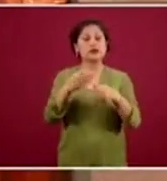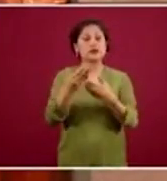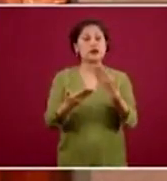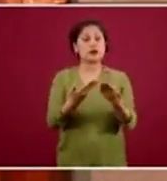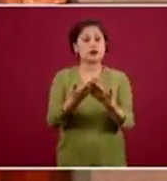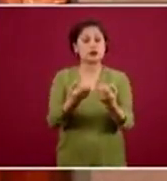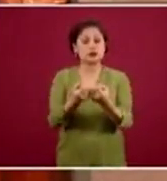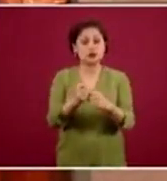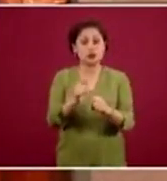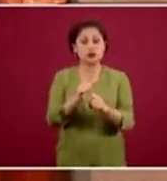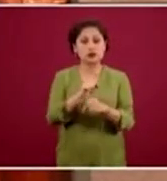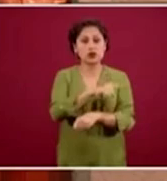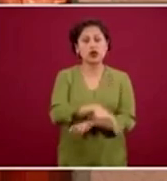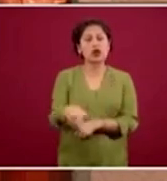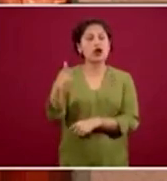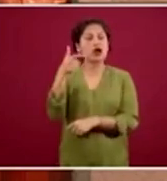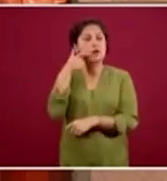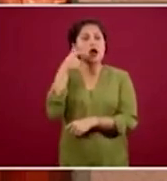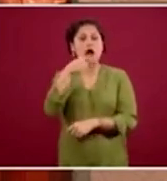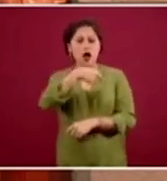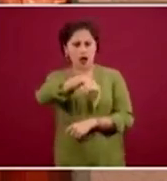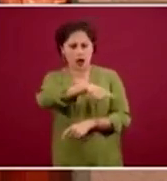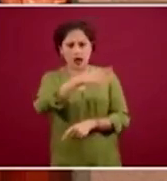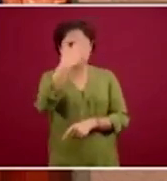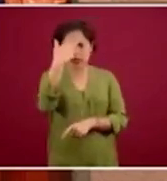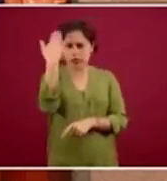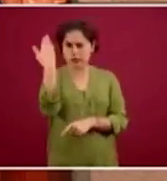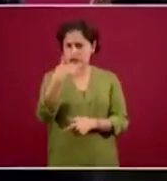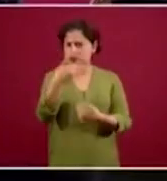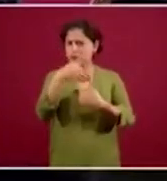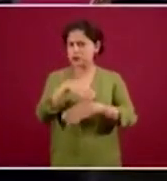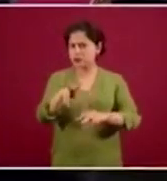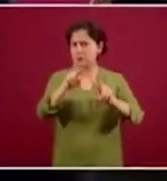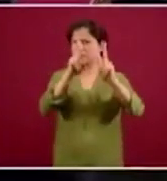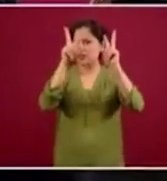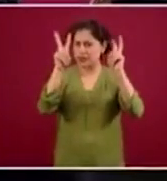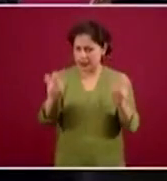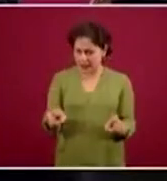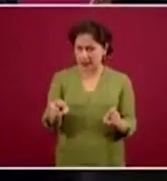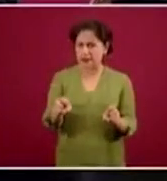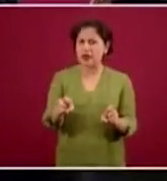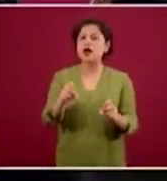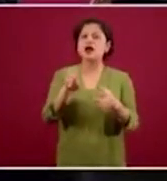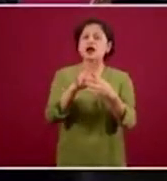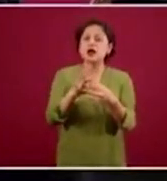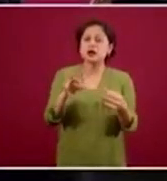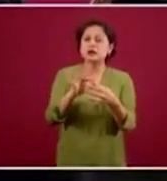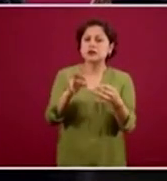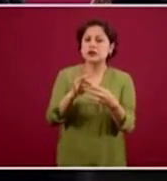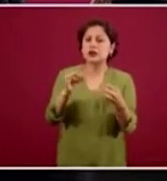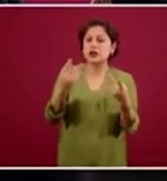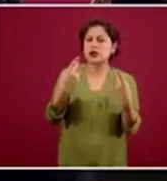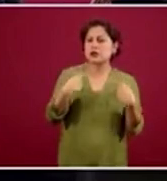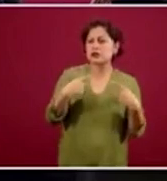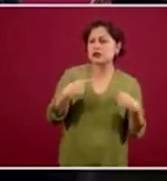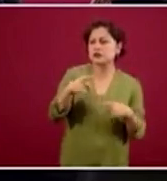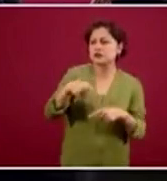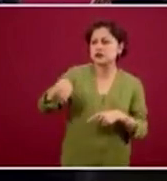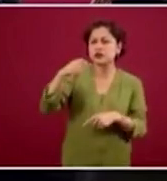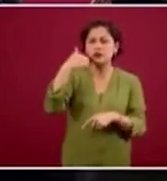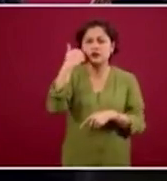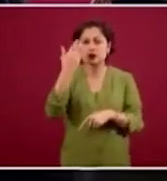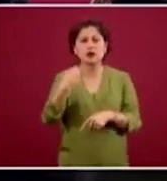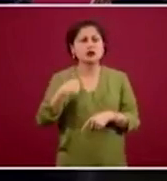capacitado en temas de donación voluntaria altruista y capacitado en los temas de donación con la referencia a COVID-19.